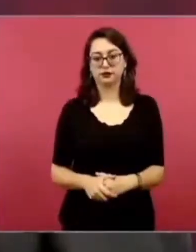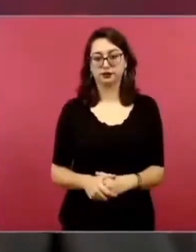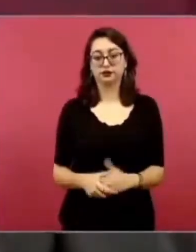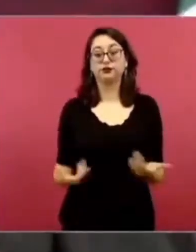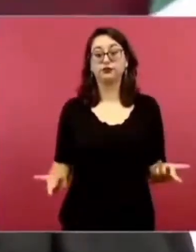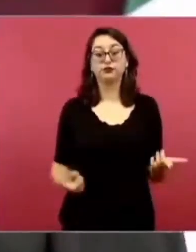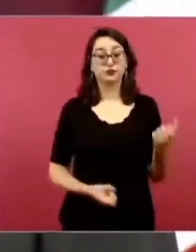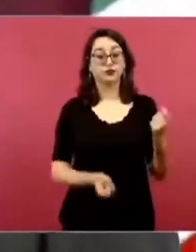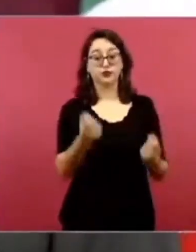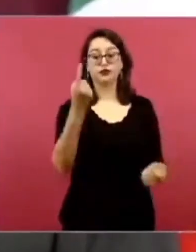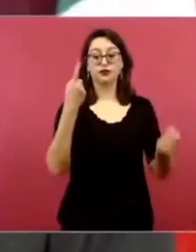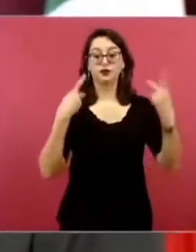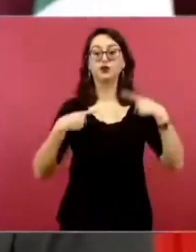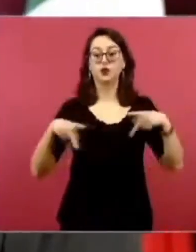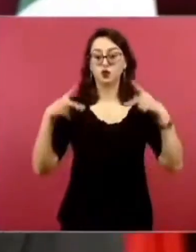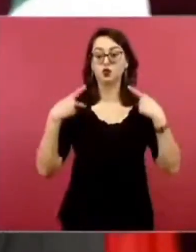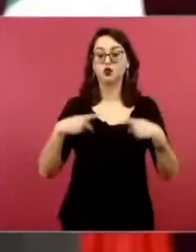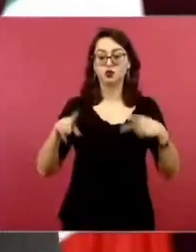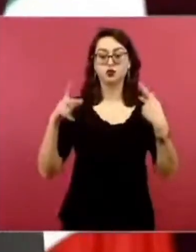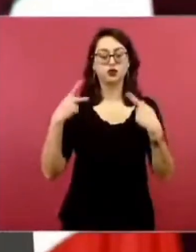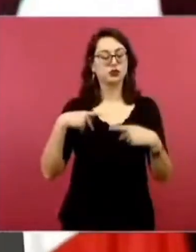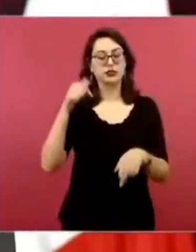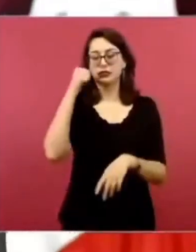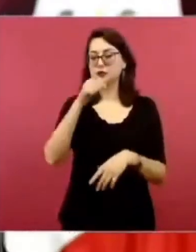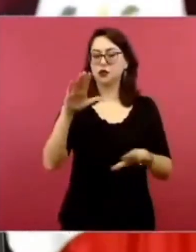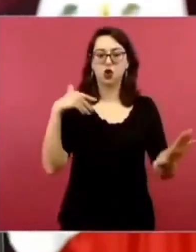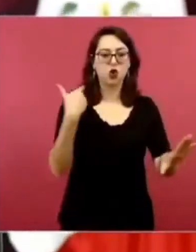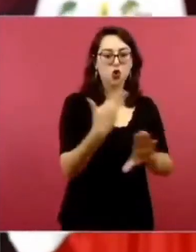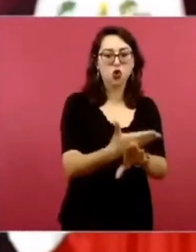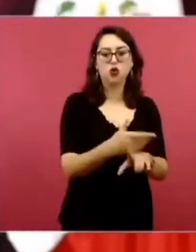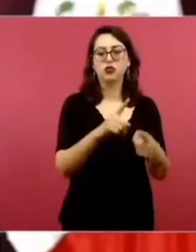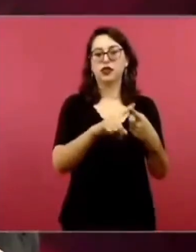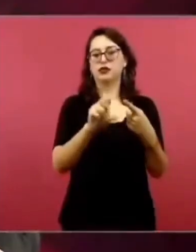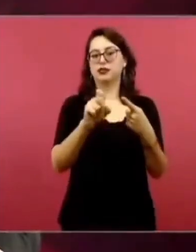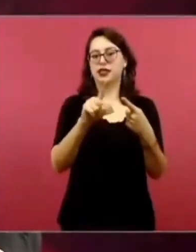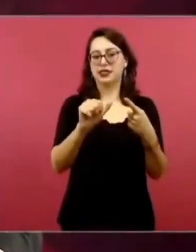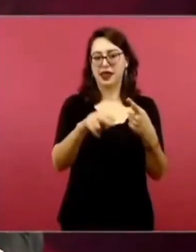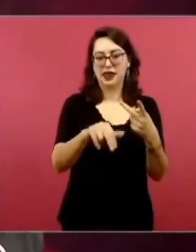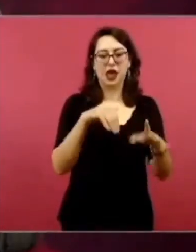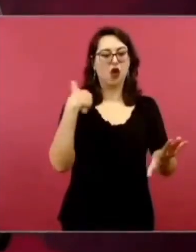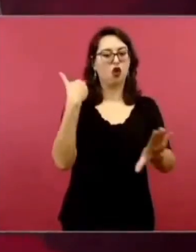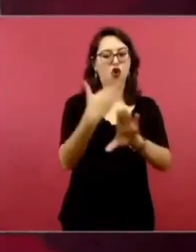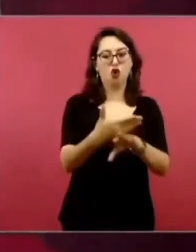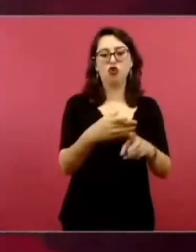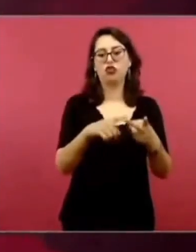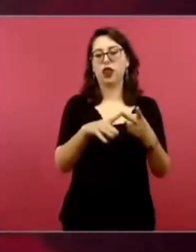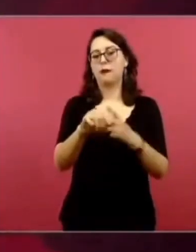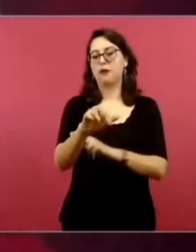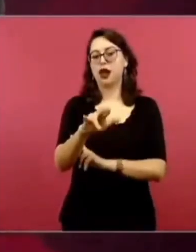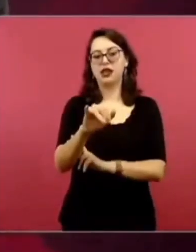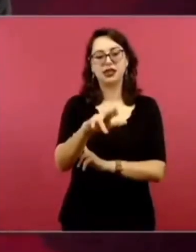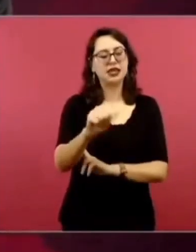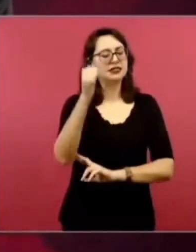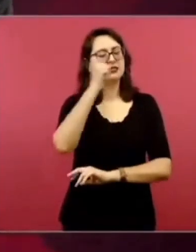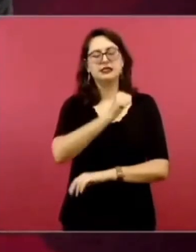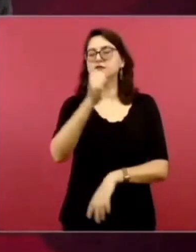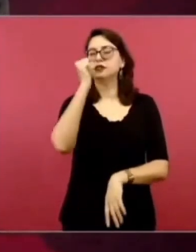como Marina, como la Secretaría de la Defensa, que son instituciones